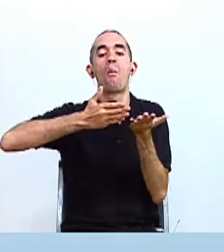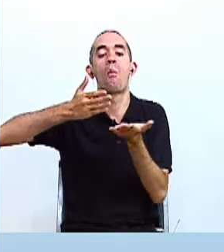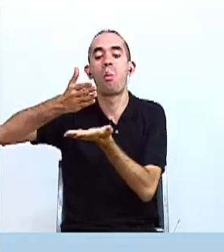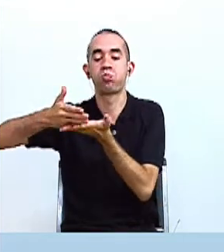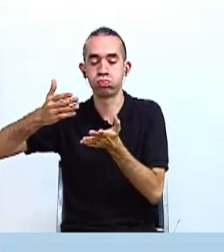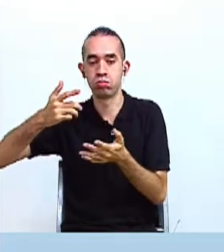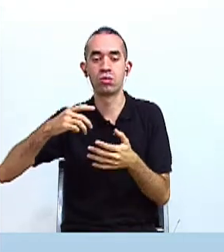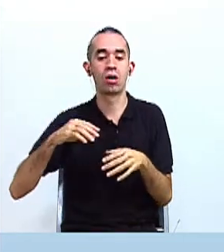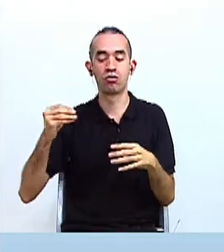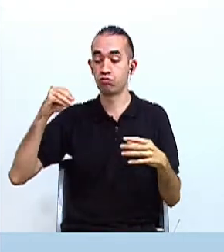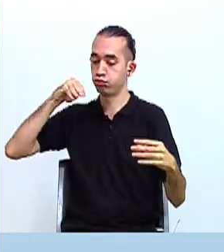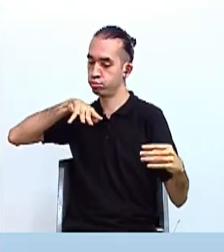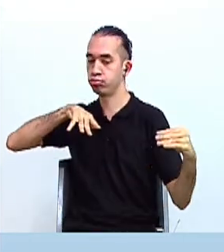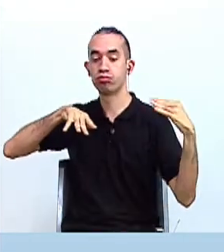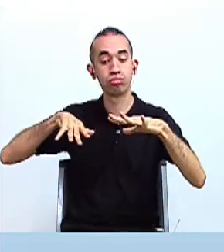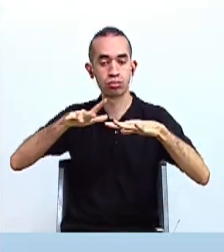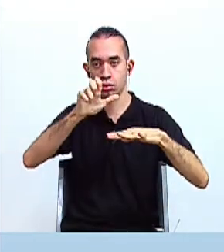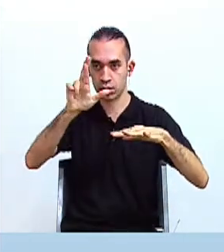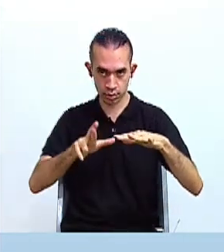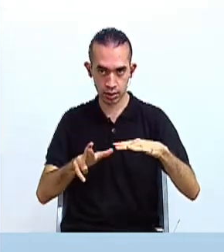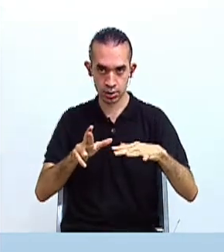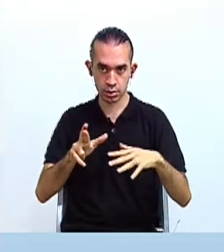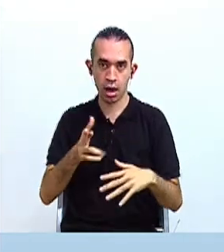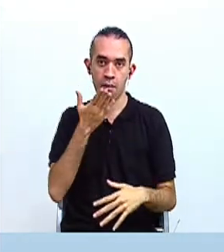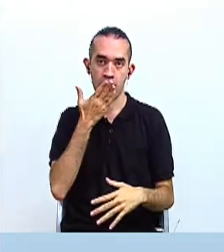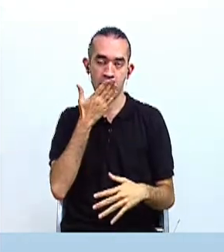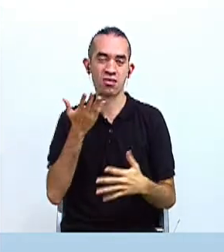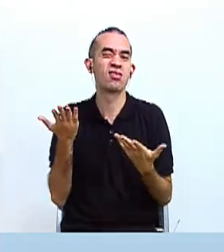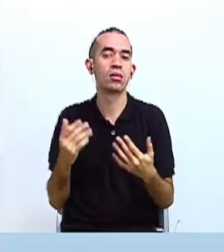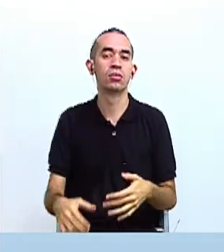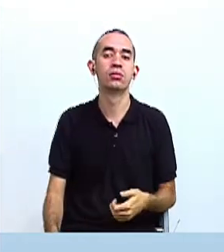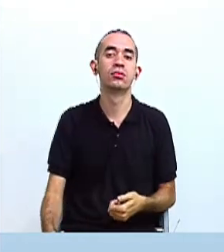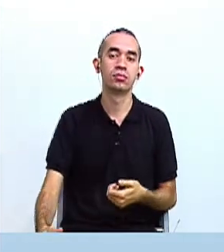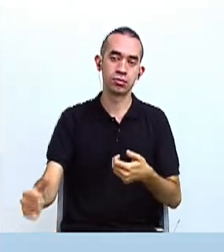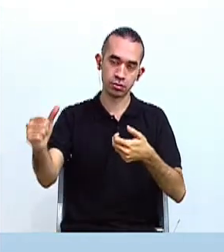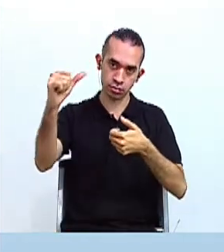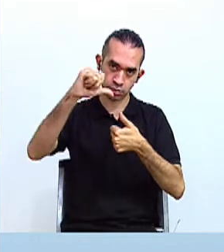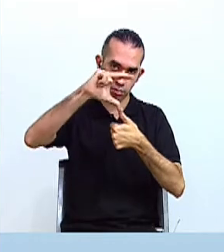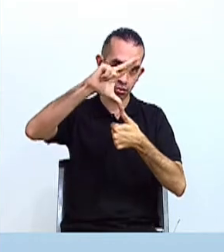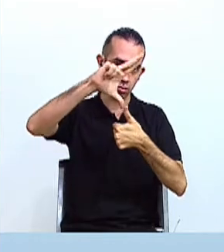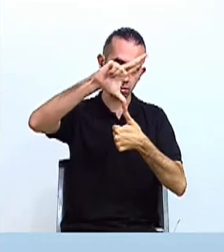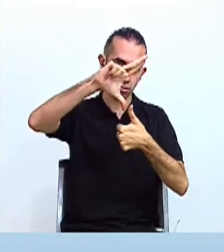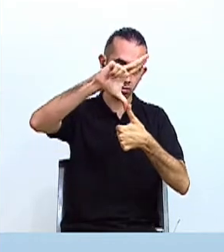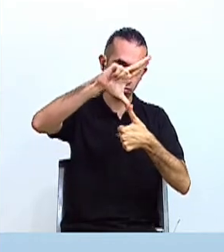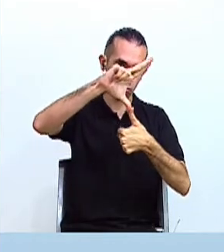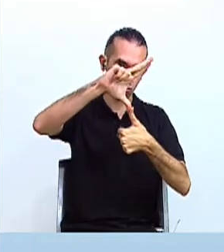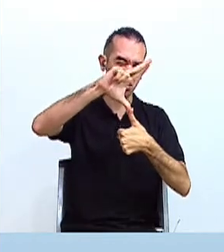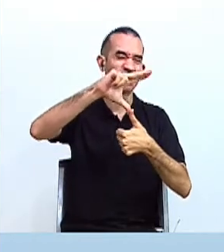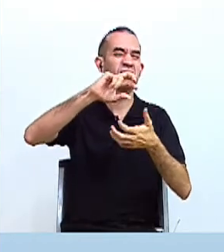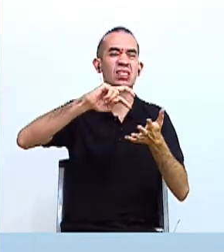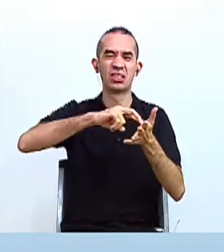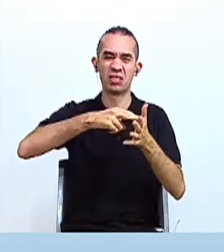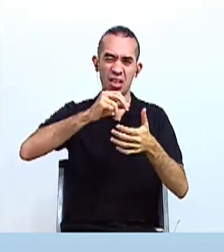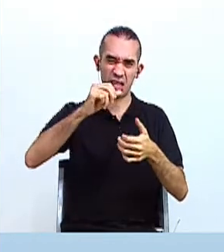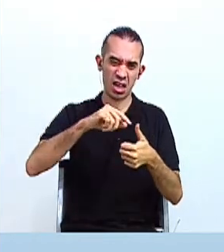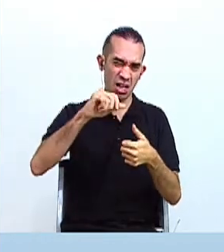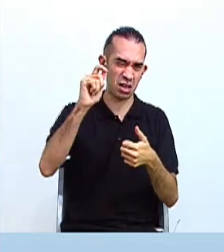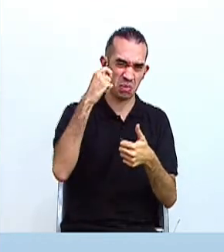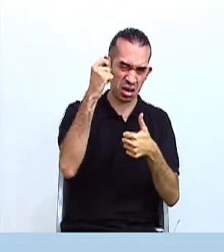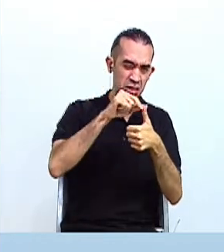aborígenes costarricenses. Estamos hablando, por supuesto, del área mesoamericana y del área de tradición